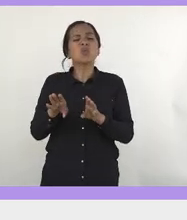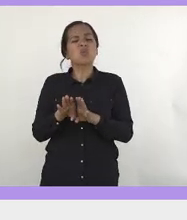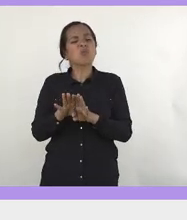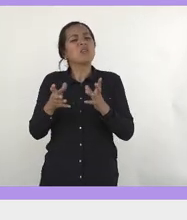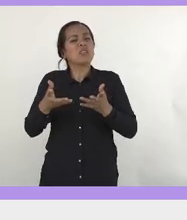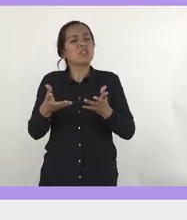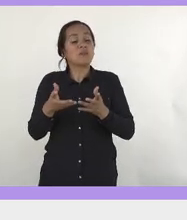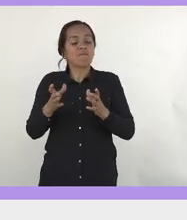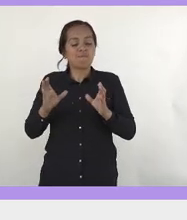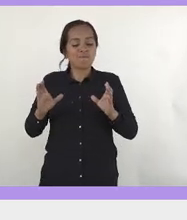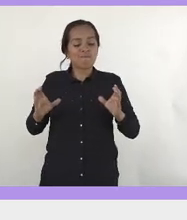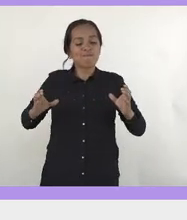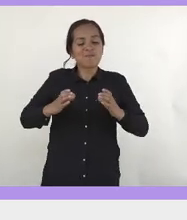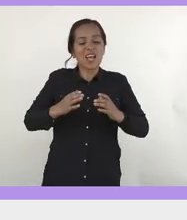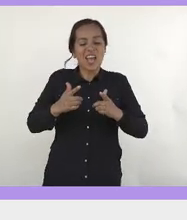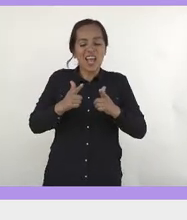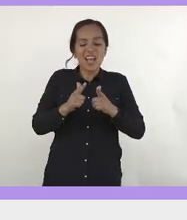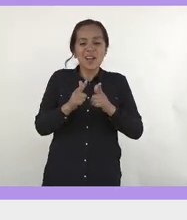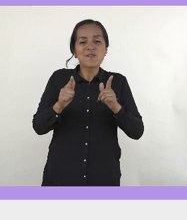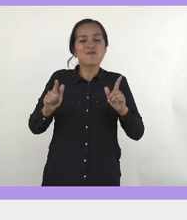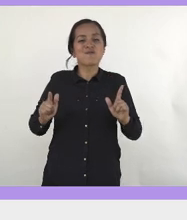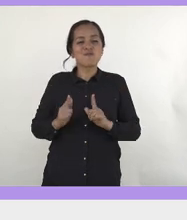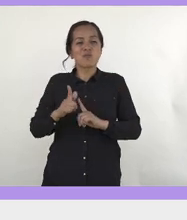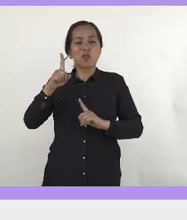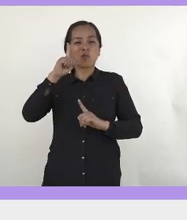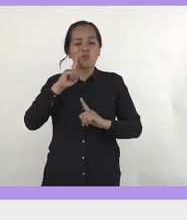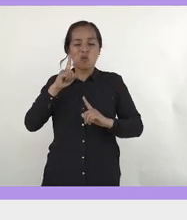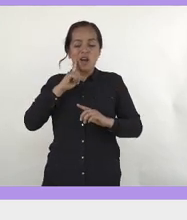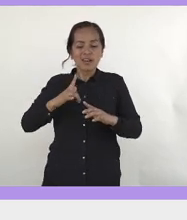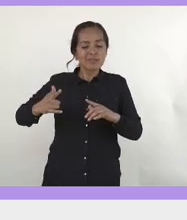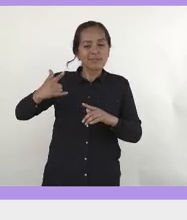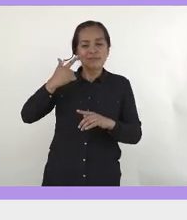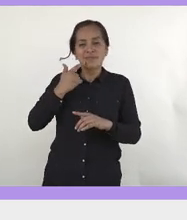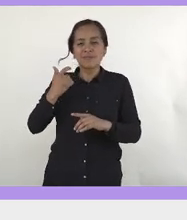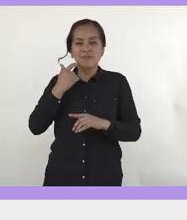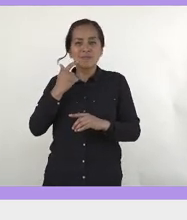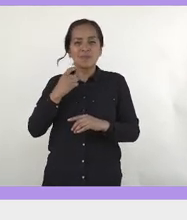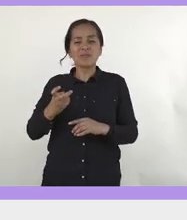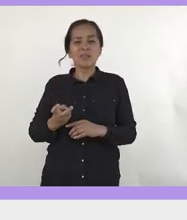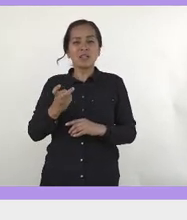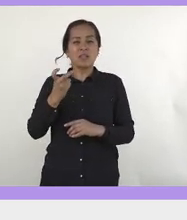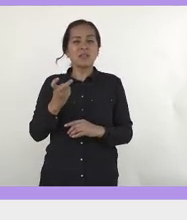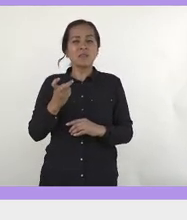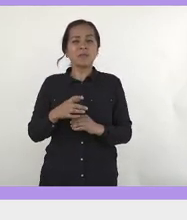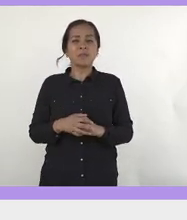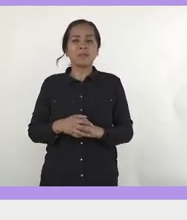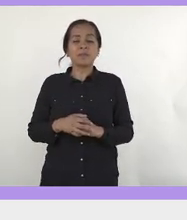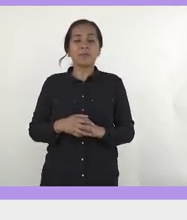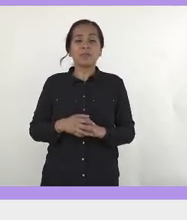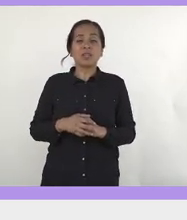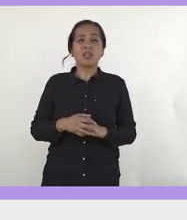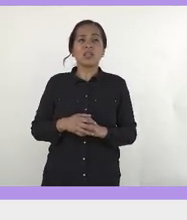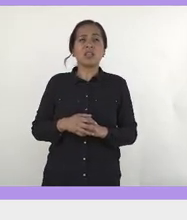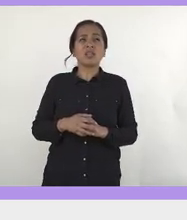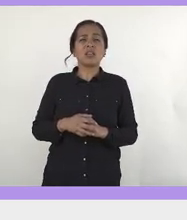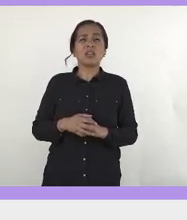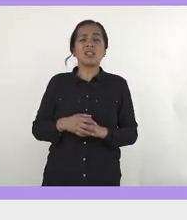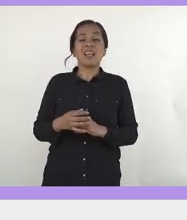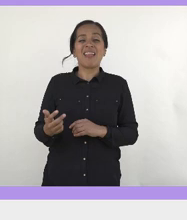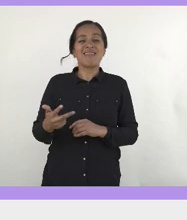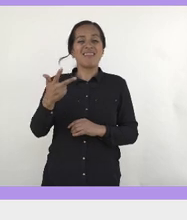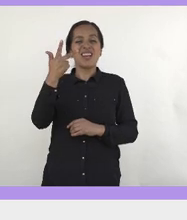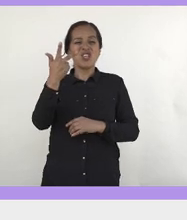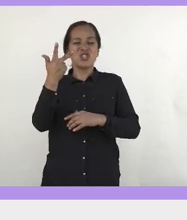en colectivo. Realmente la colectividad nos ha dado muchísimas cosas. La semana del 8 de